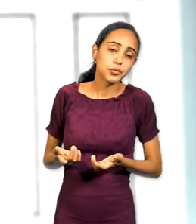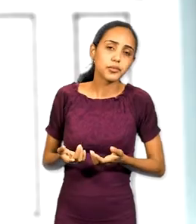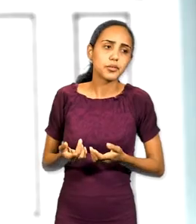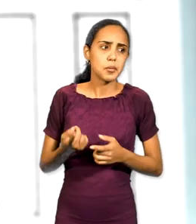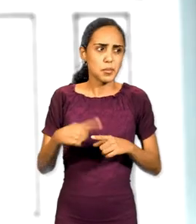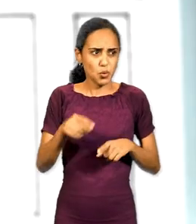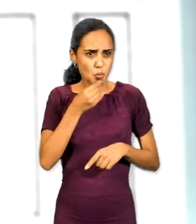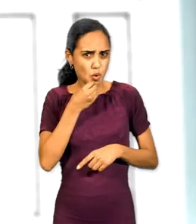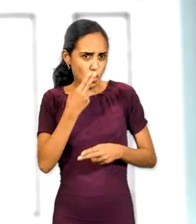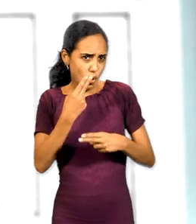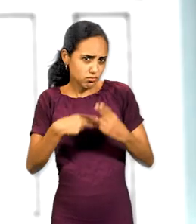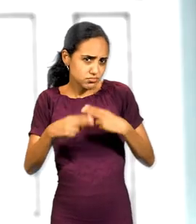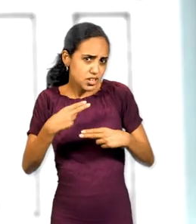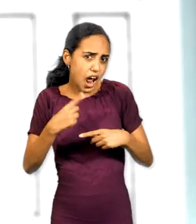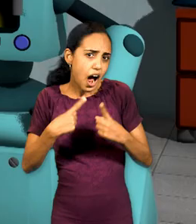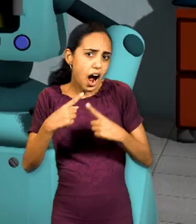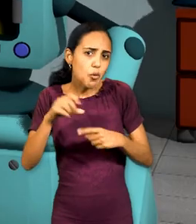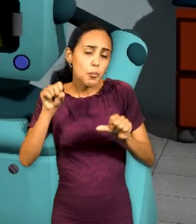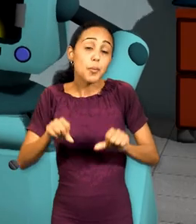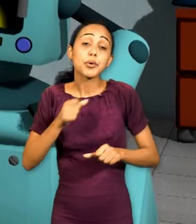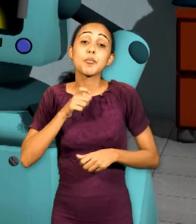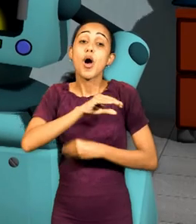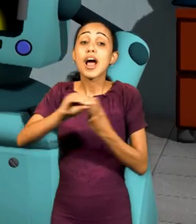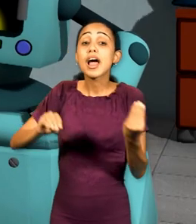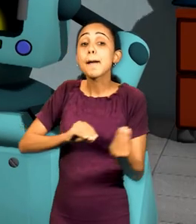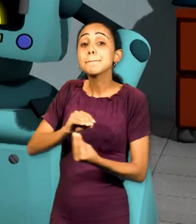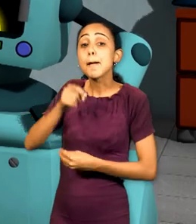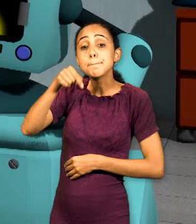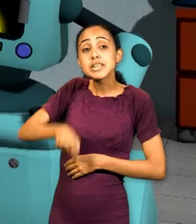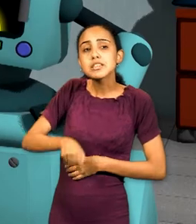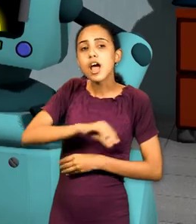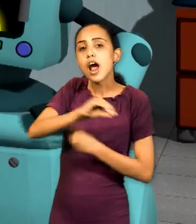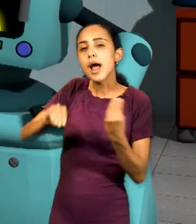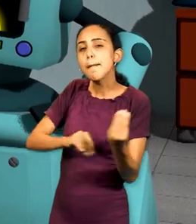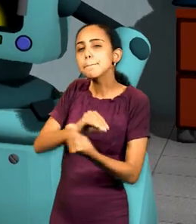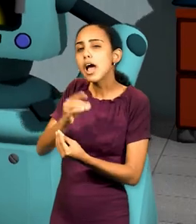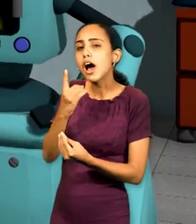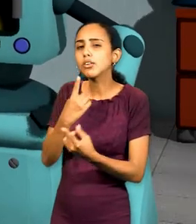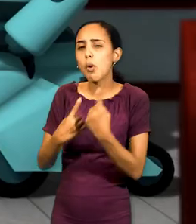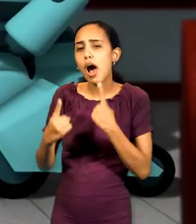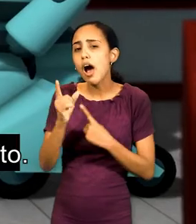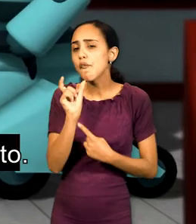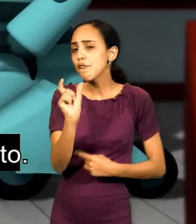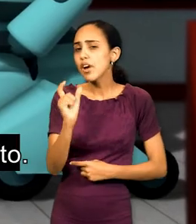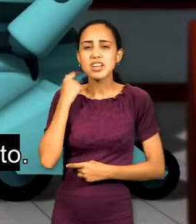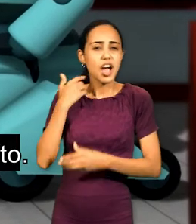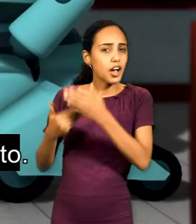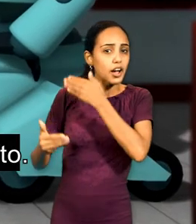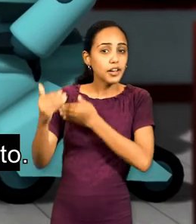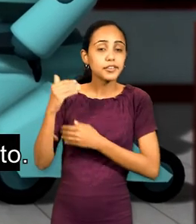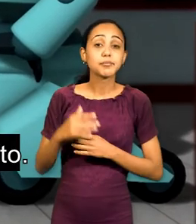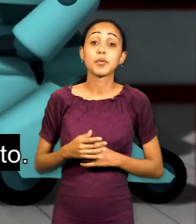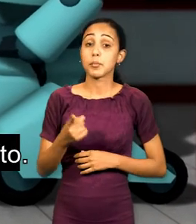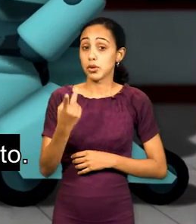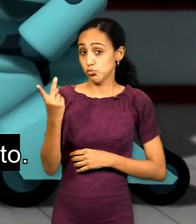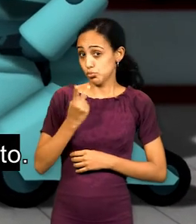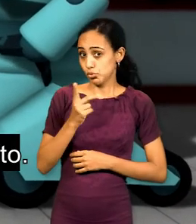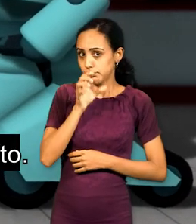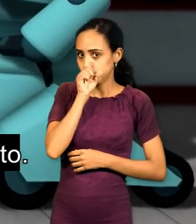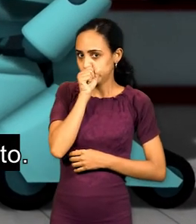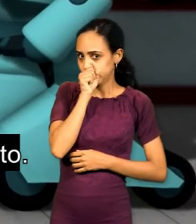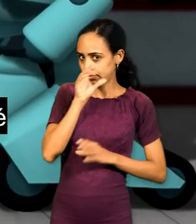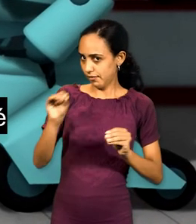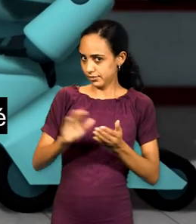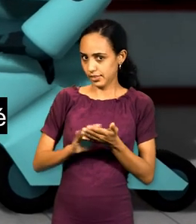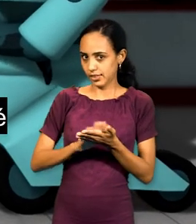posible. Pero, ¿qué pudieron hacer? Cambiar el presente, alterando sucesos del pasado. Pues entonces, este será nuestro